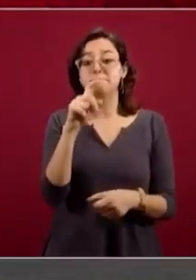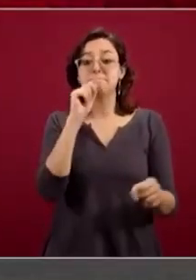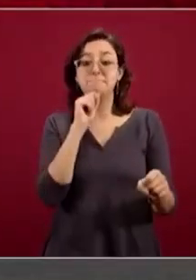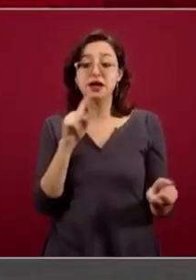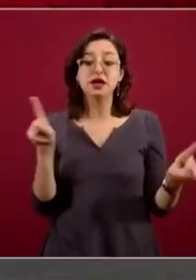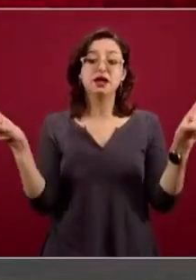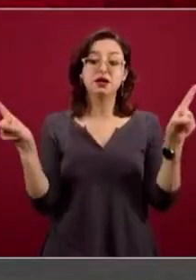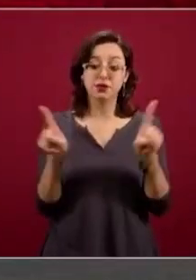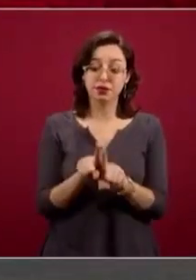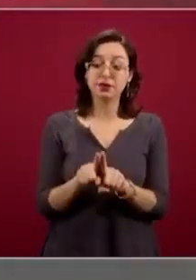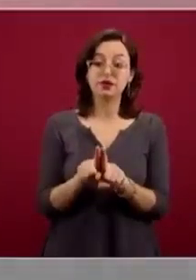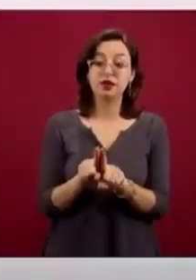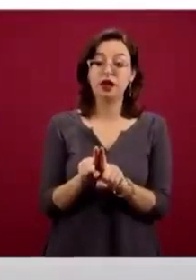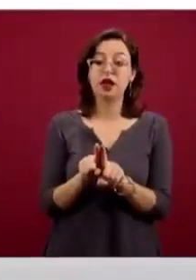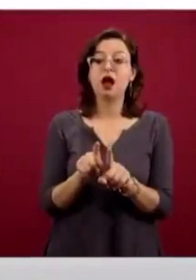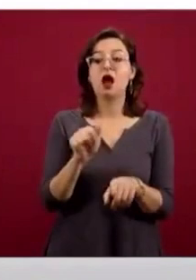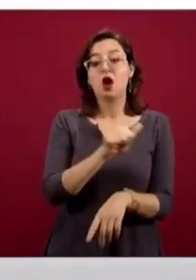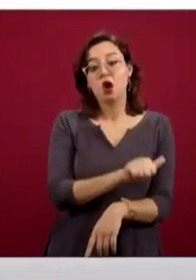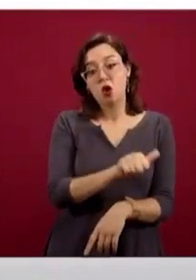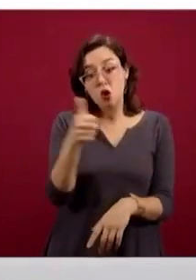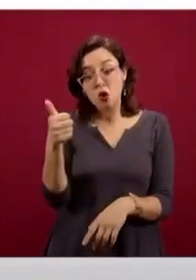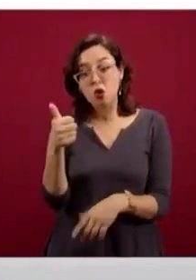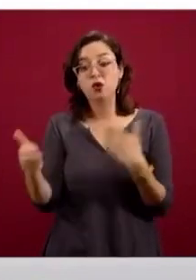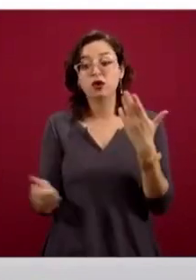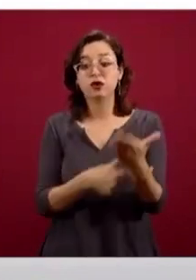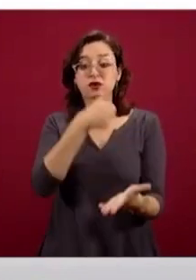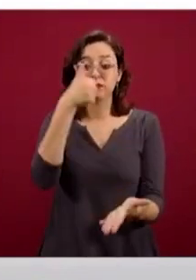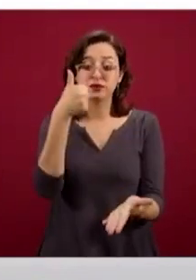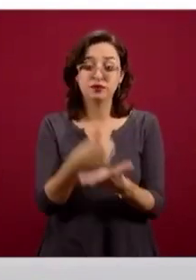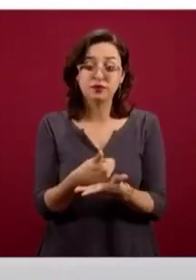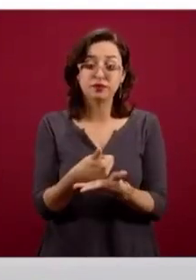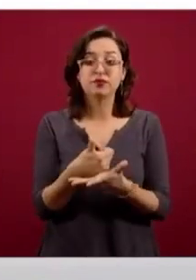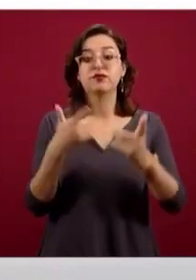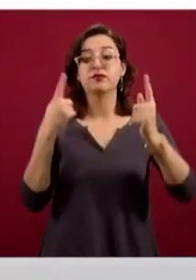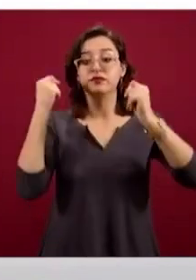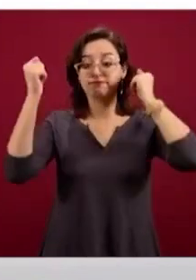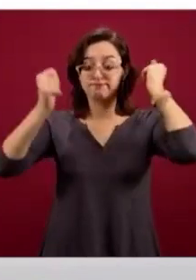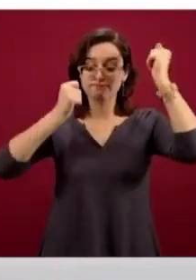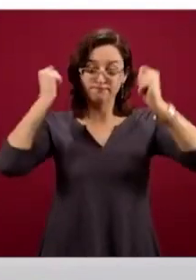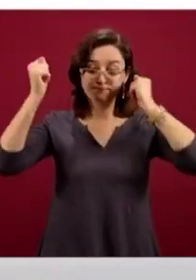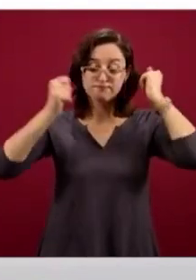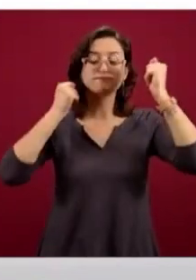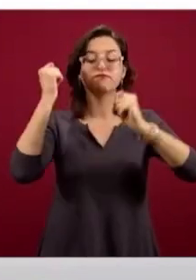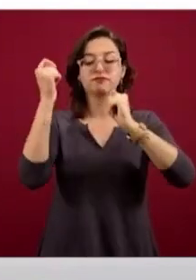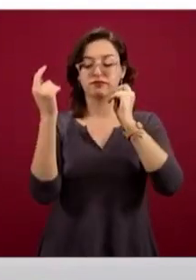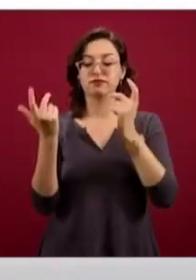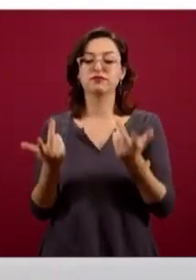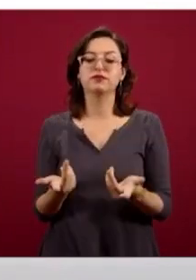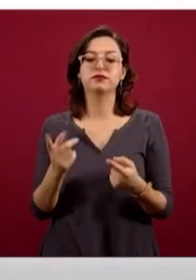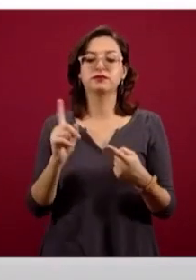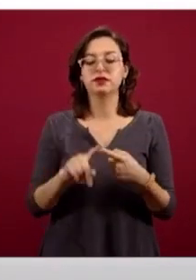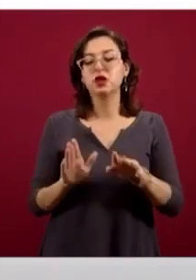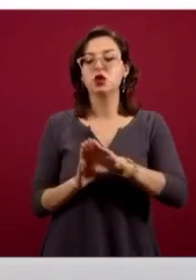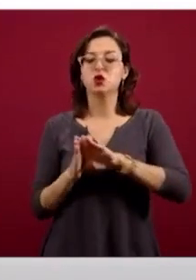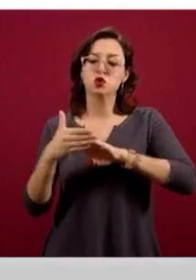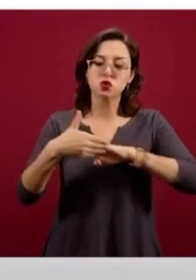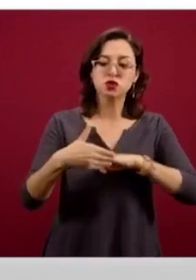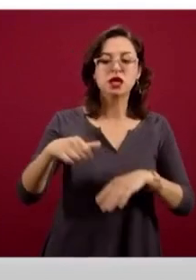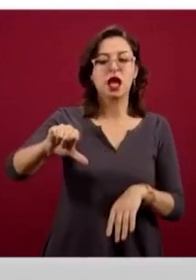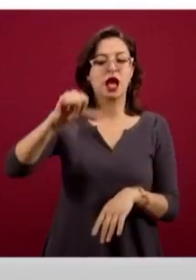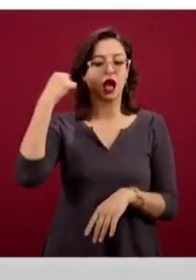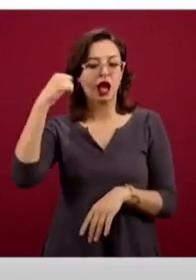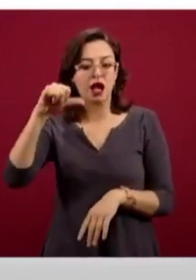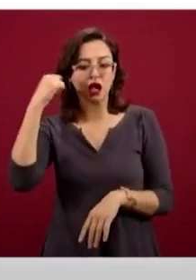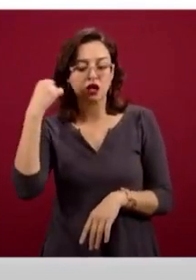en consideración aquellas ciudades de características turísticas, estamos hablando de Los Cabos, Acapulco,